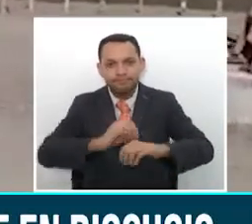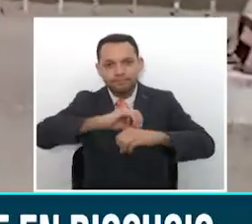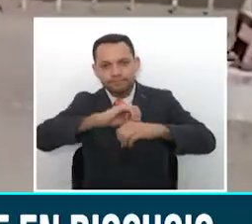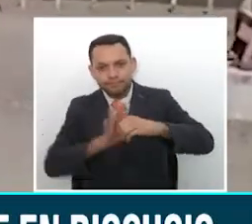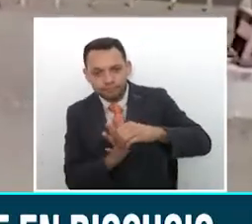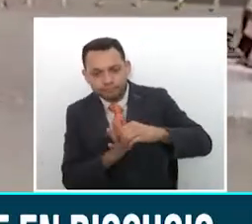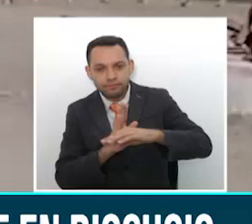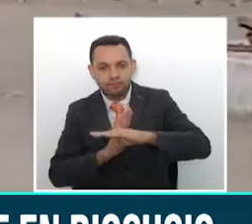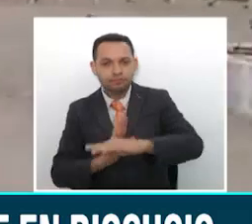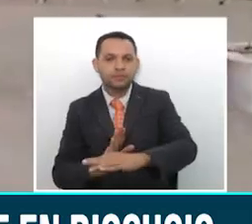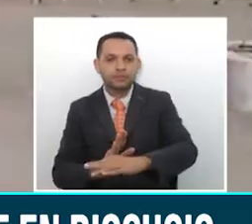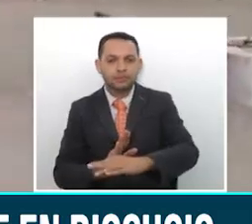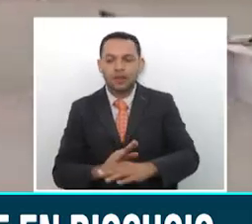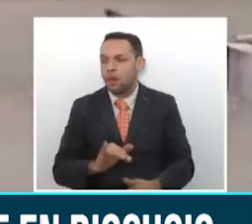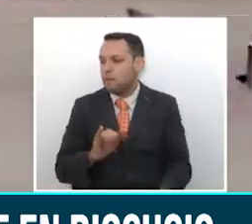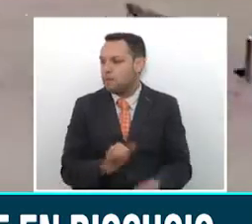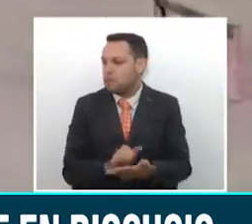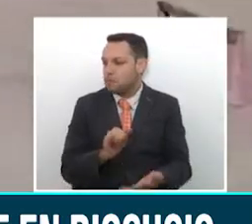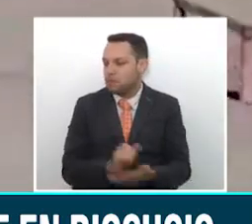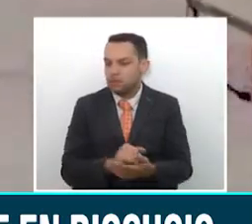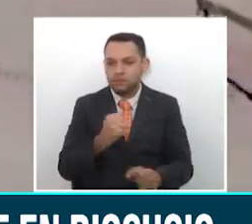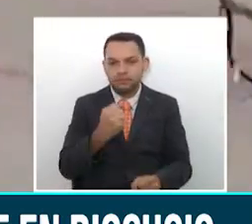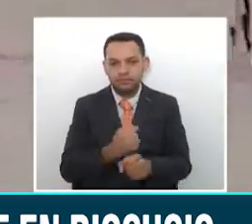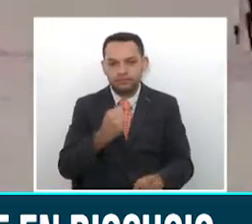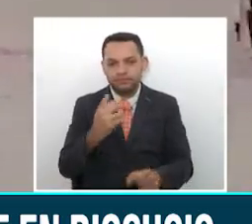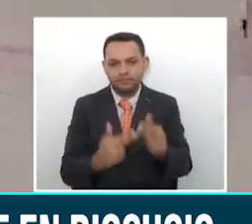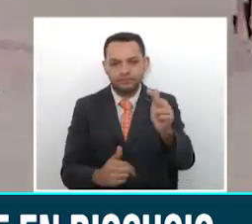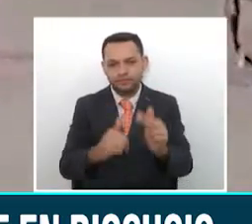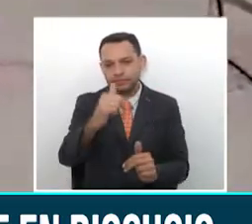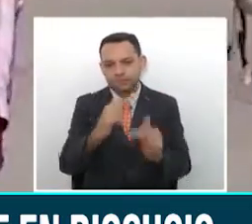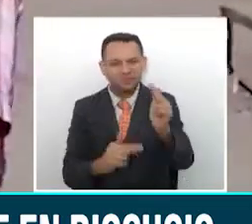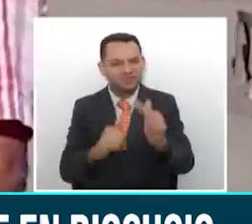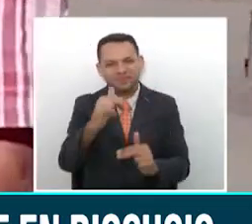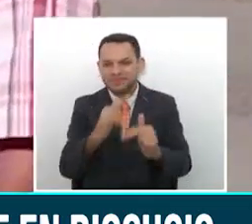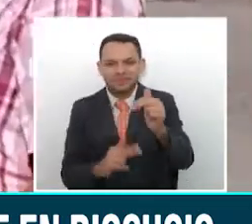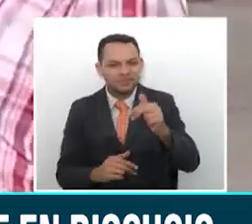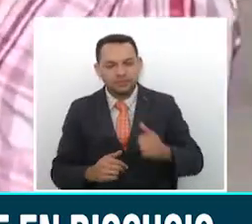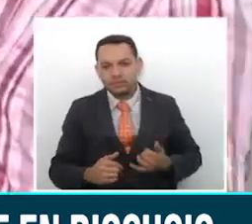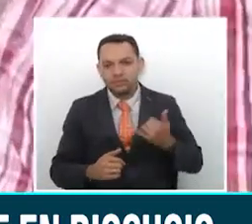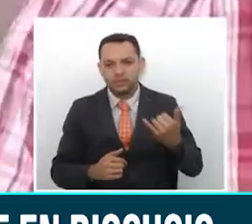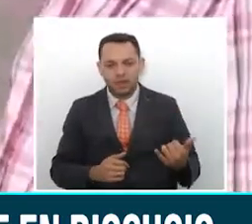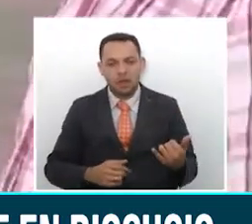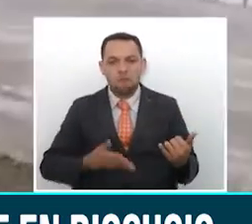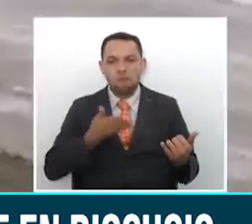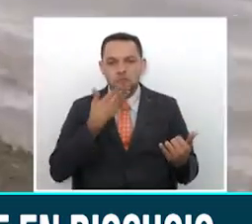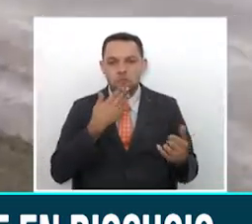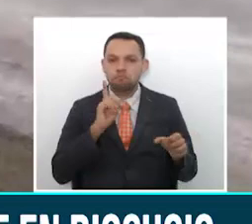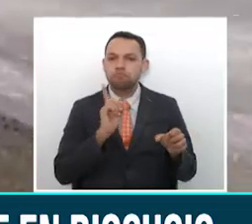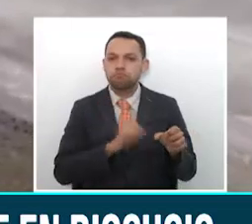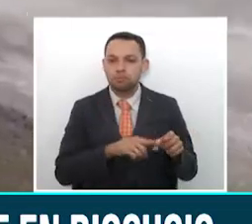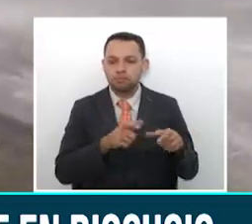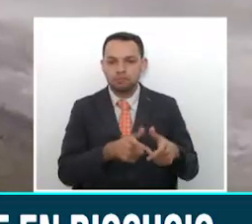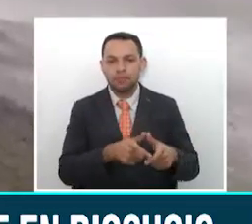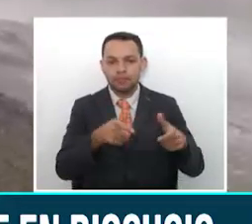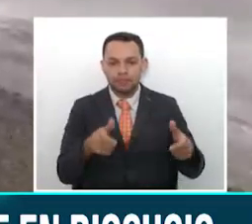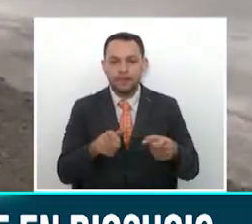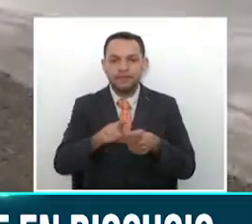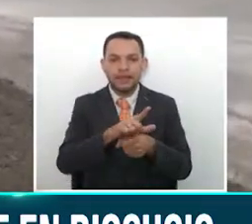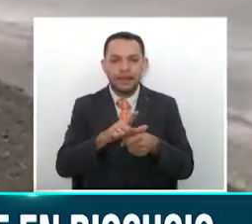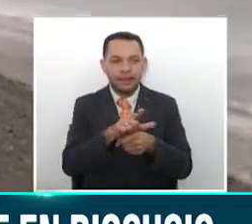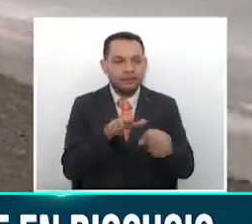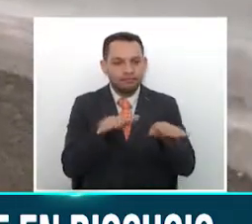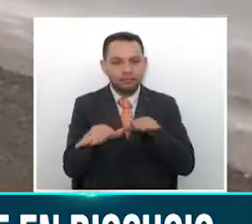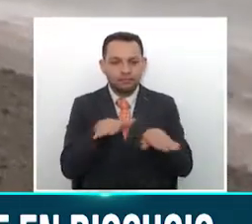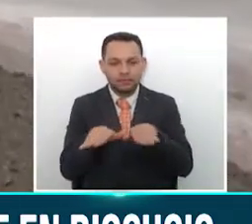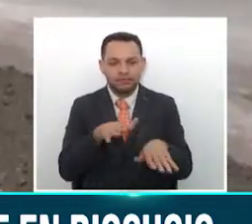La obra en este momento estamos trabajando a plena capacidad. Desde la Liga de Patinaje celebraron